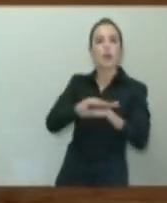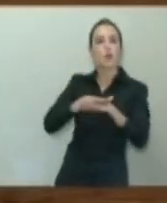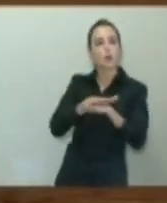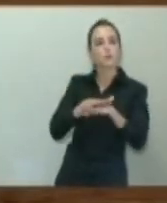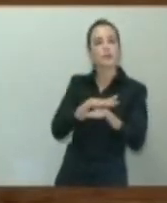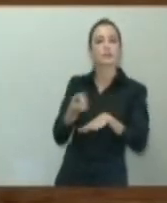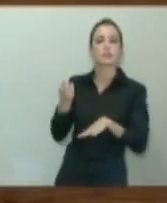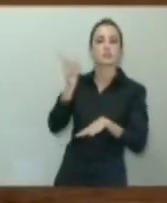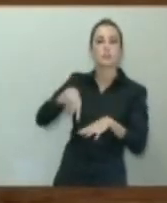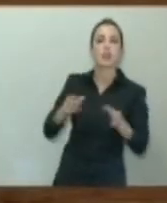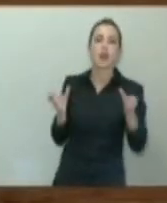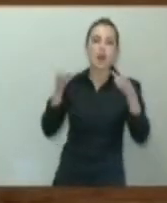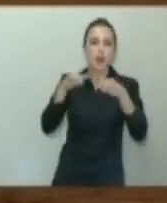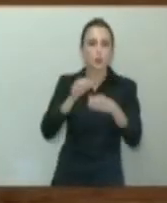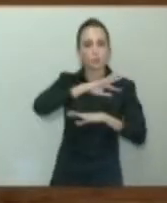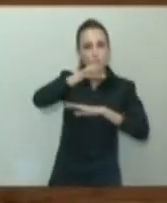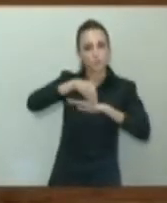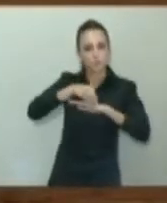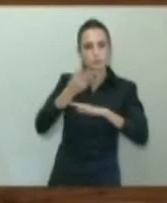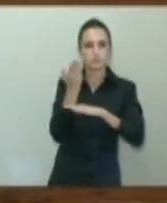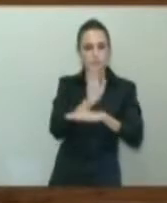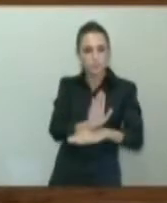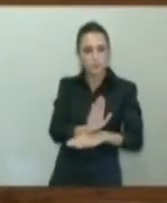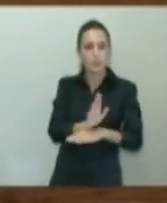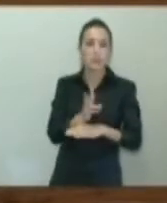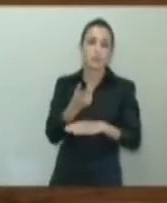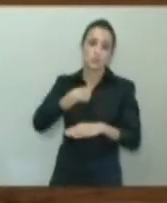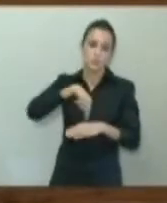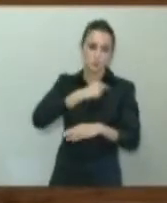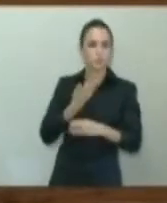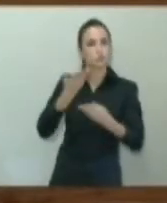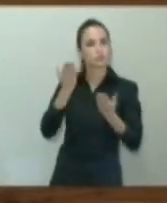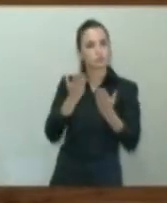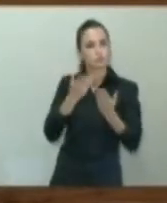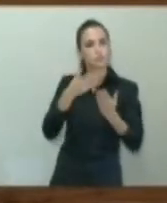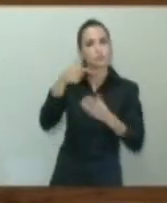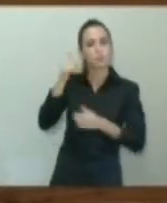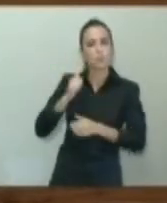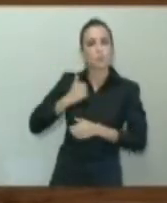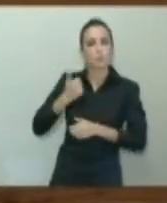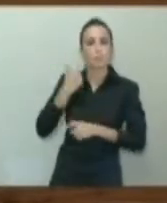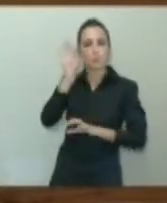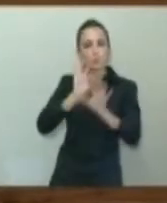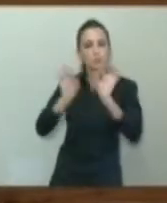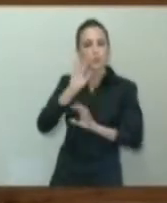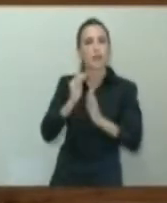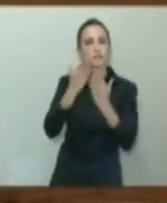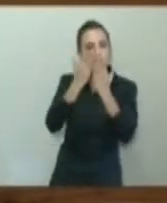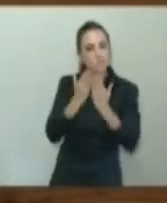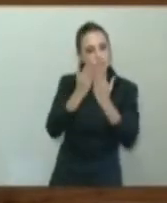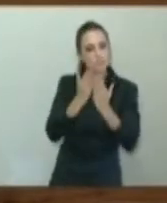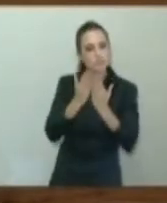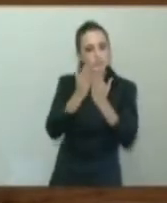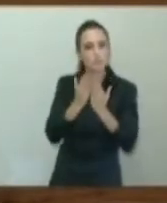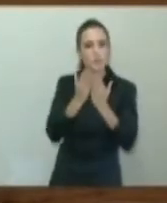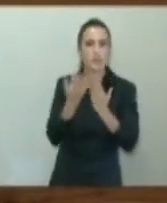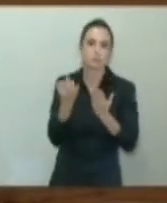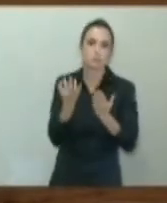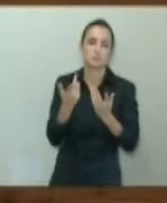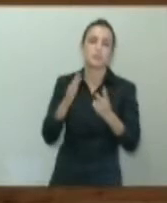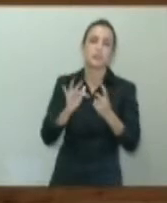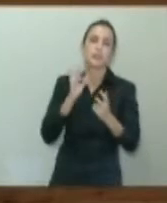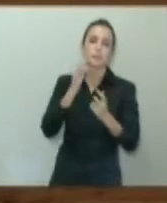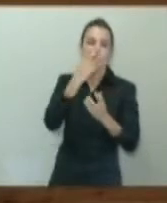al grupo enmendante, estamos en disposición de estudiar las posibilidades para que dentro del texto de la ley, y ya digo de forma rigurosa